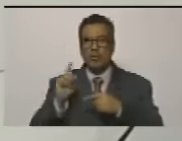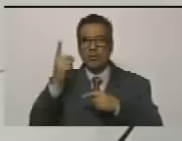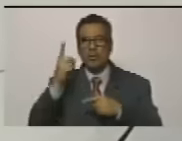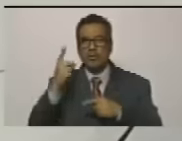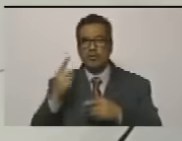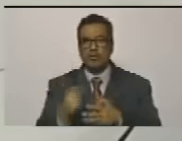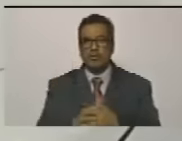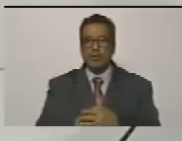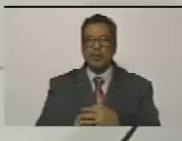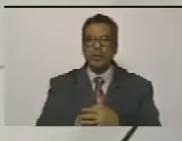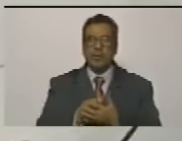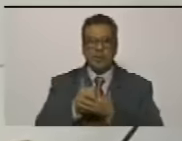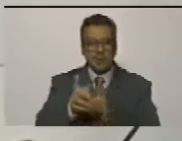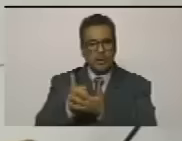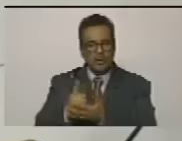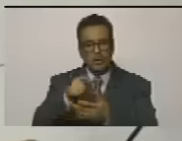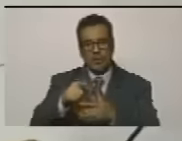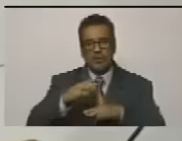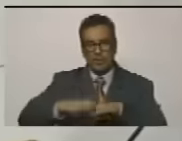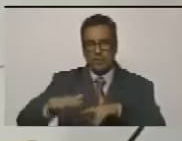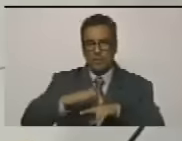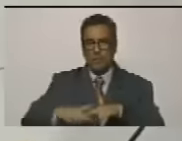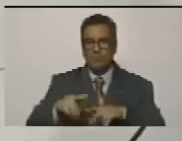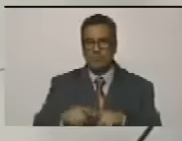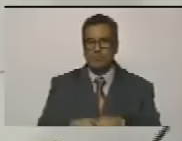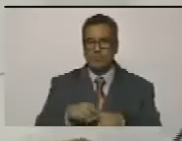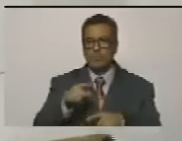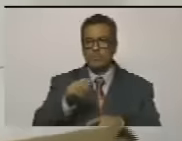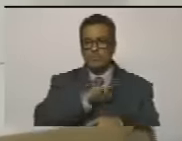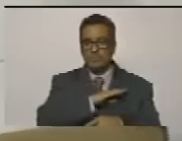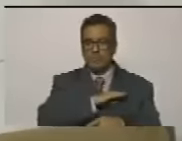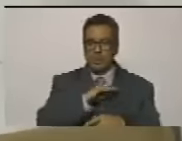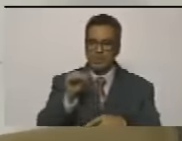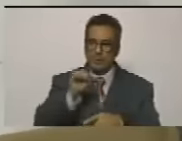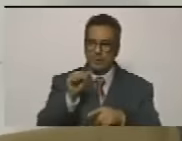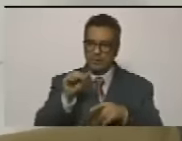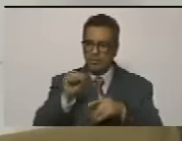auxilios a un niño que él había herido de muerte?